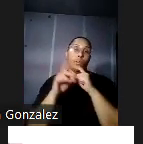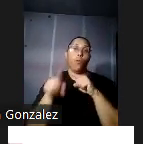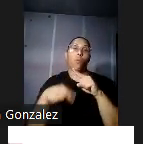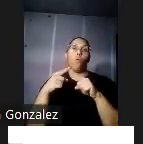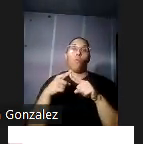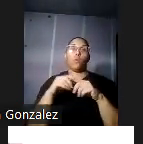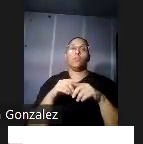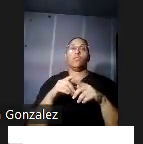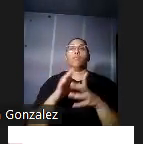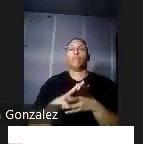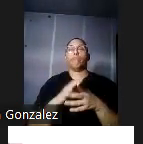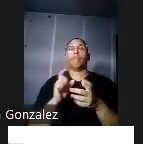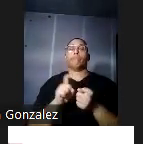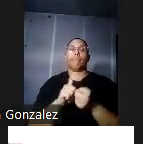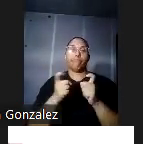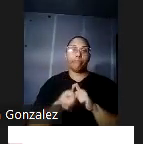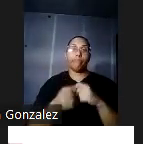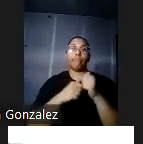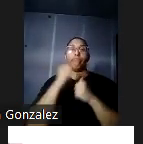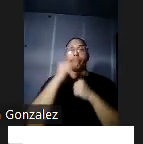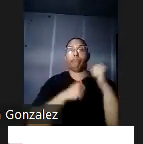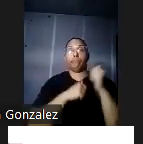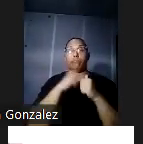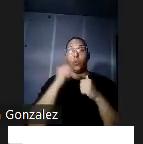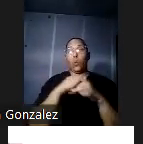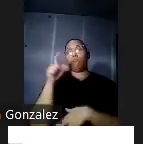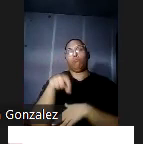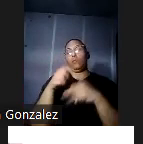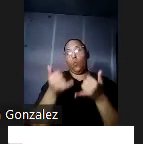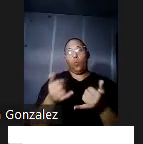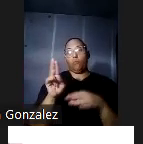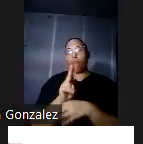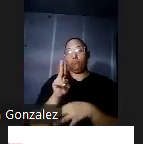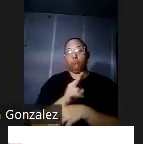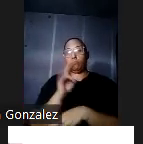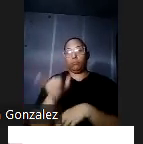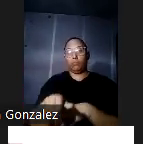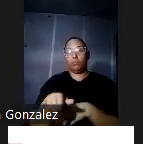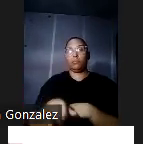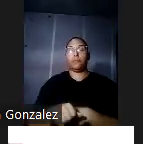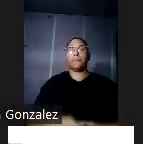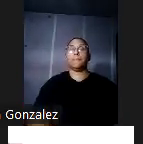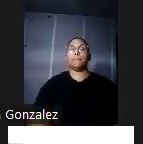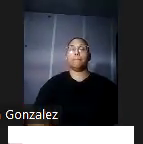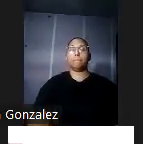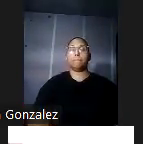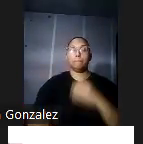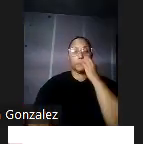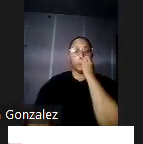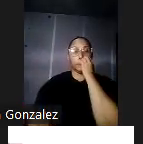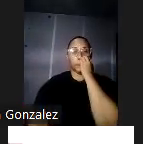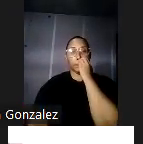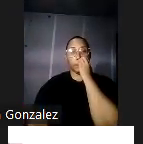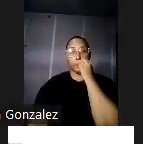remodelación y lo que decía el plano no necesariamente después se utilizaron las salas con ese propósito esta